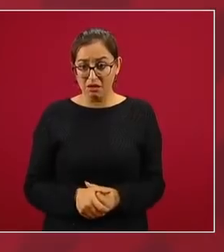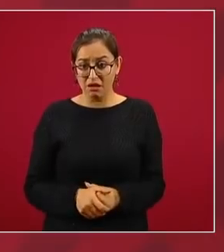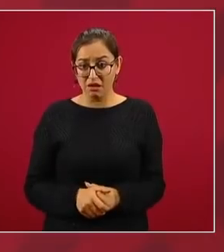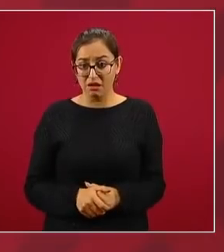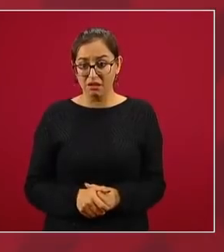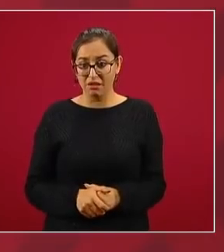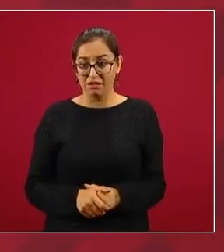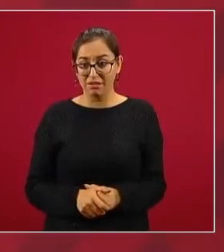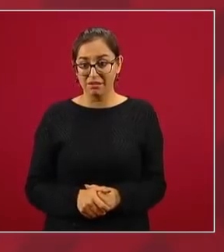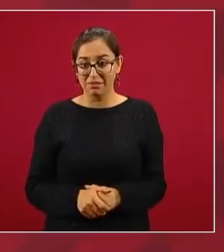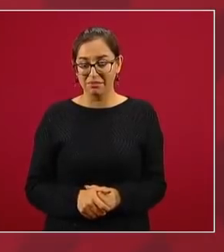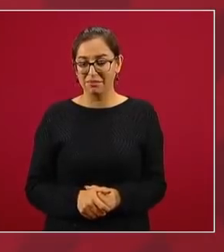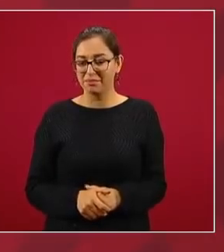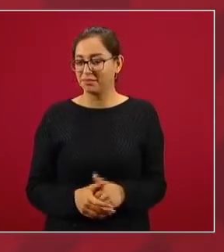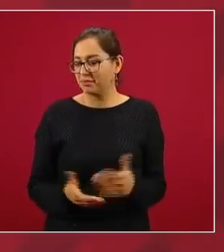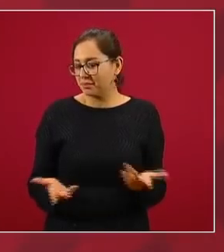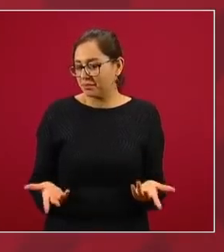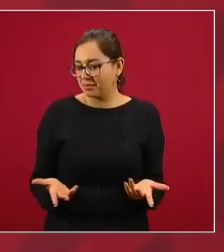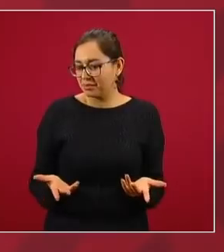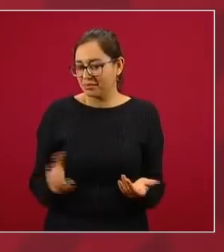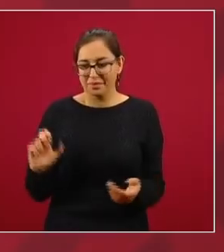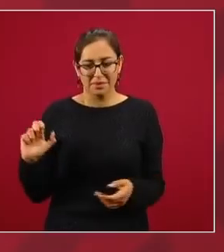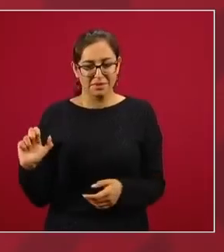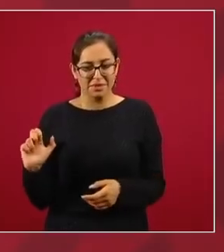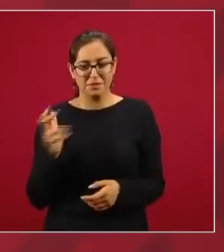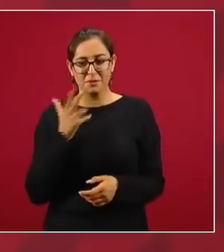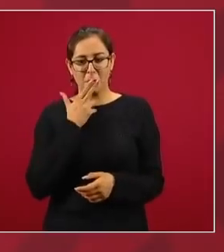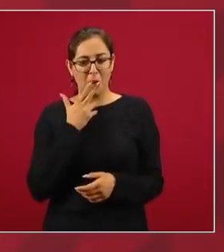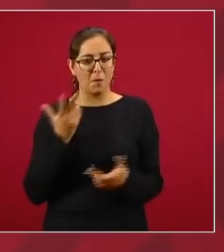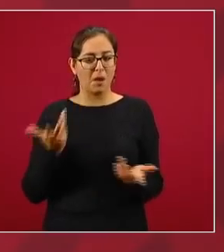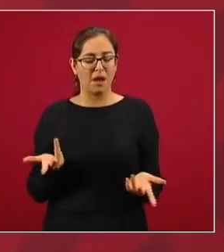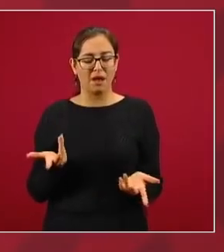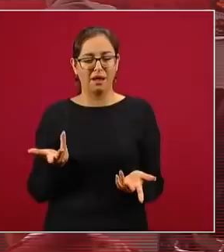¿qué pasaba en el caso de Chihuahua cuando estos gobernaban?